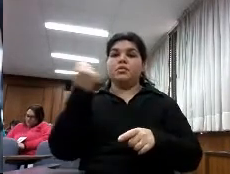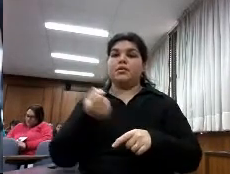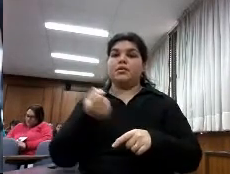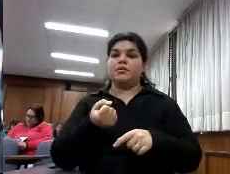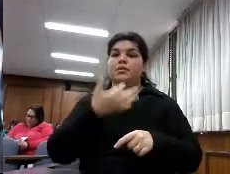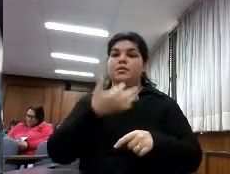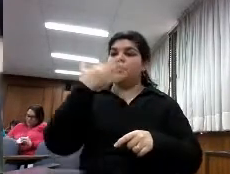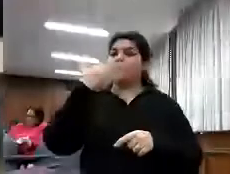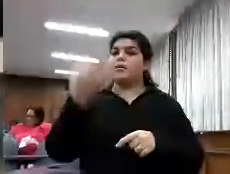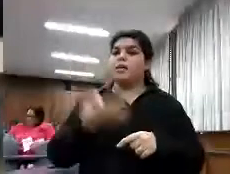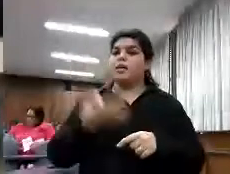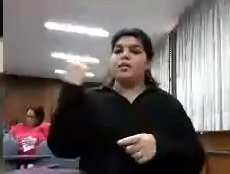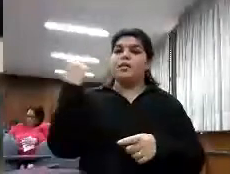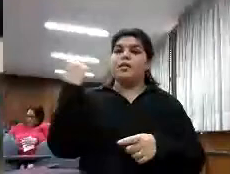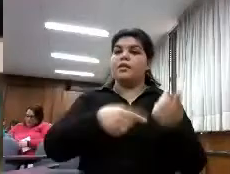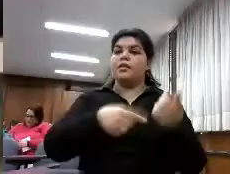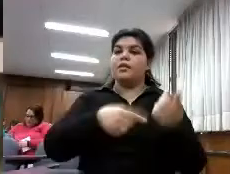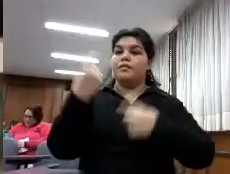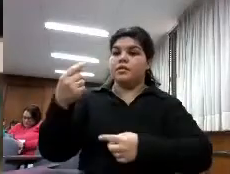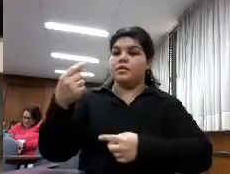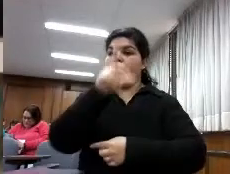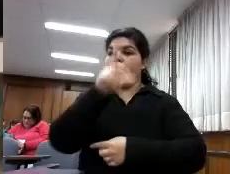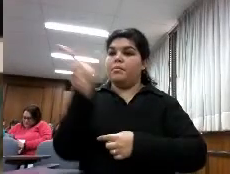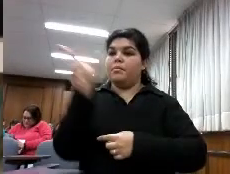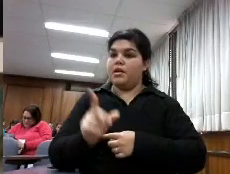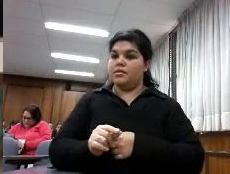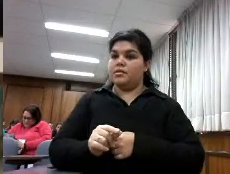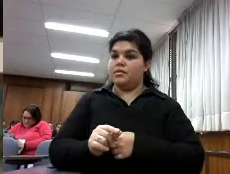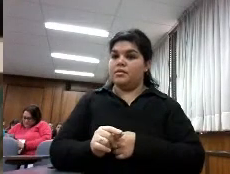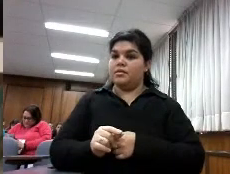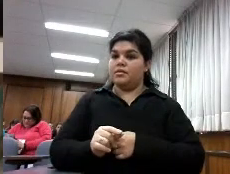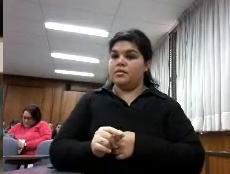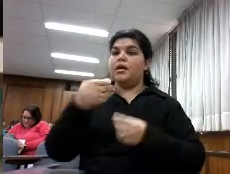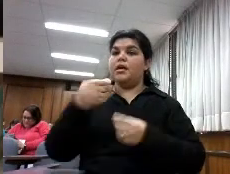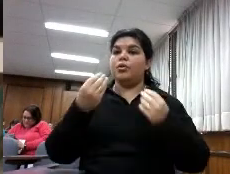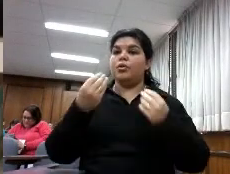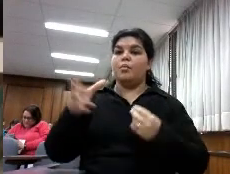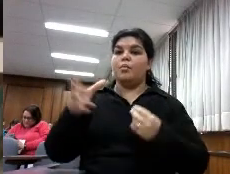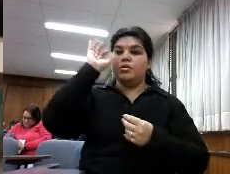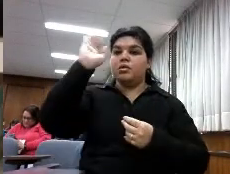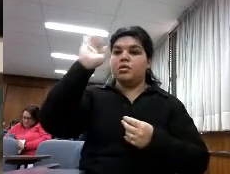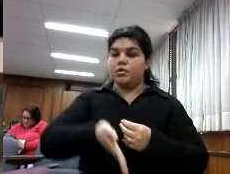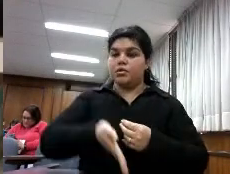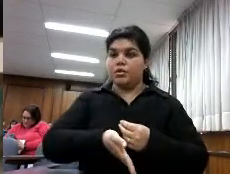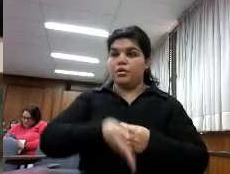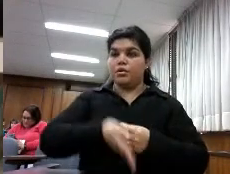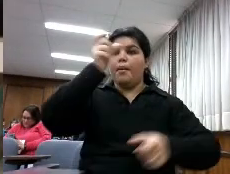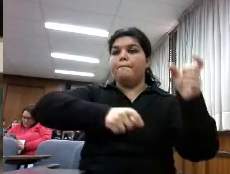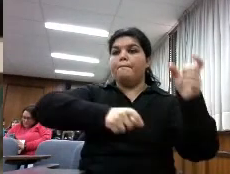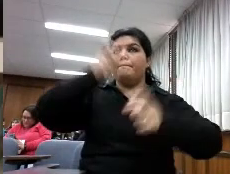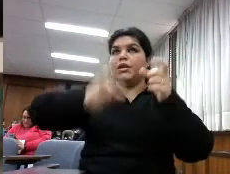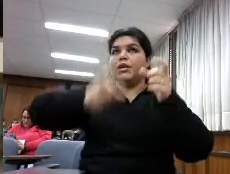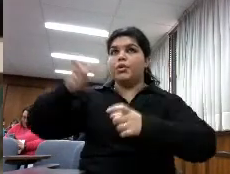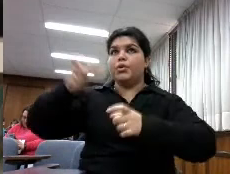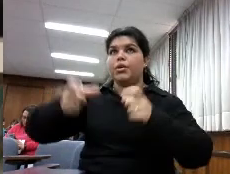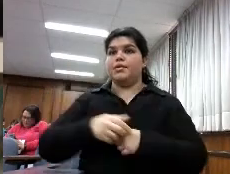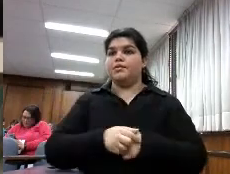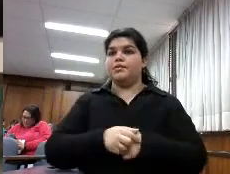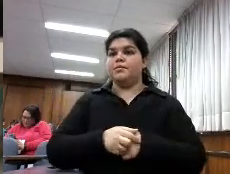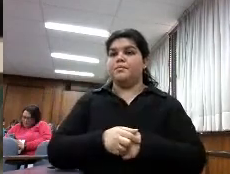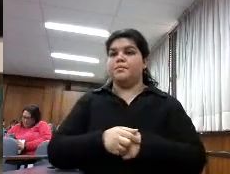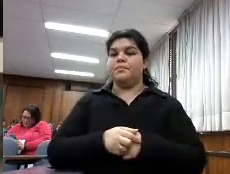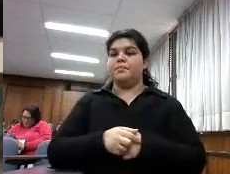en todos los países del proyecto que el 80% de los lectores ahora mismo se decada lector impreso